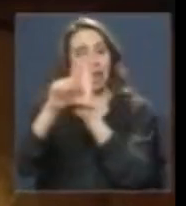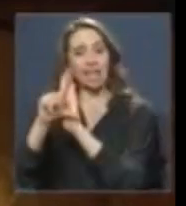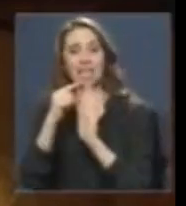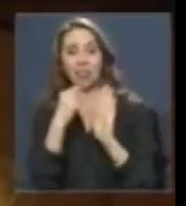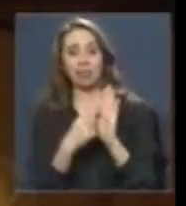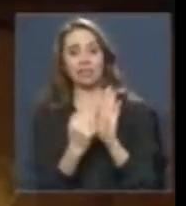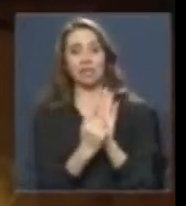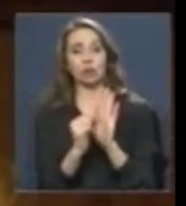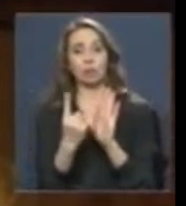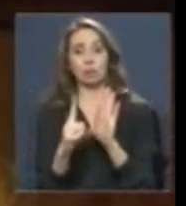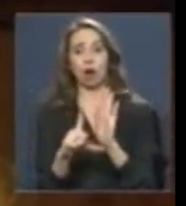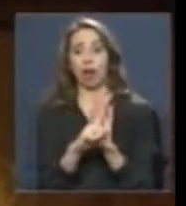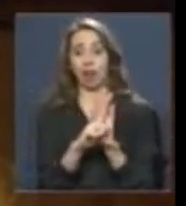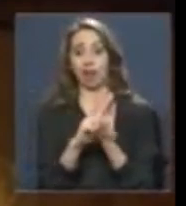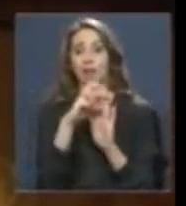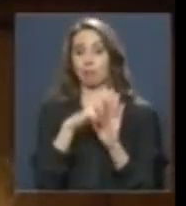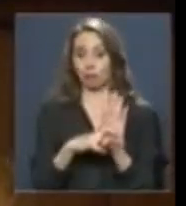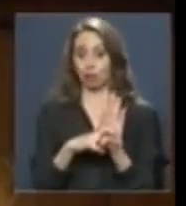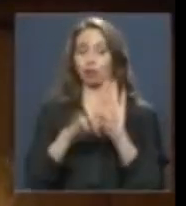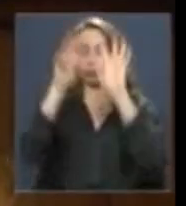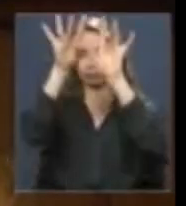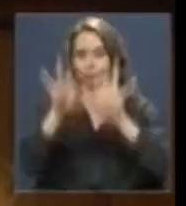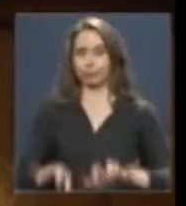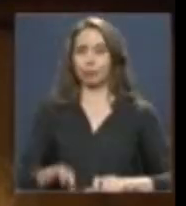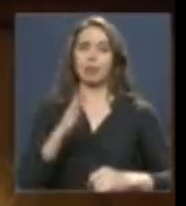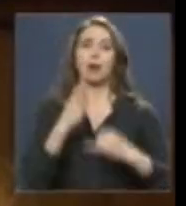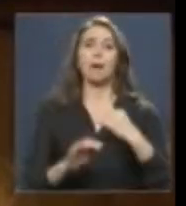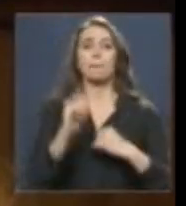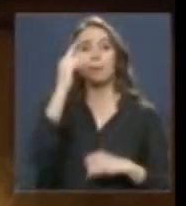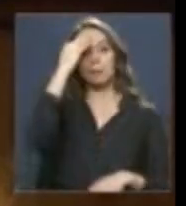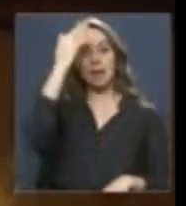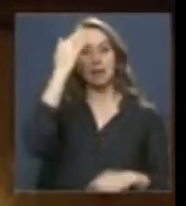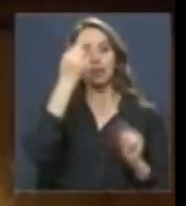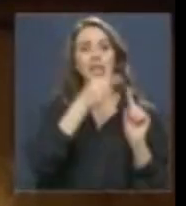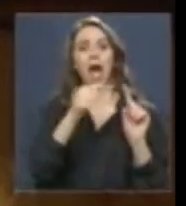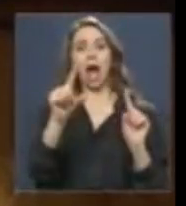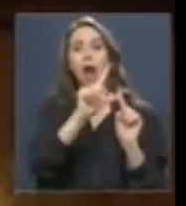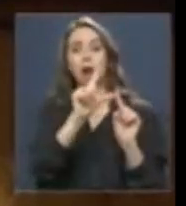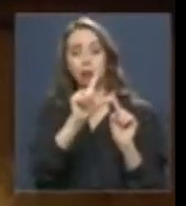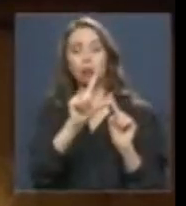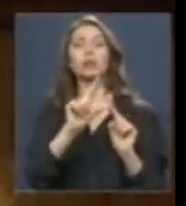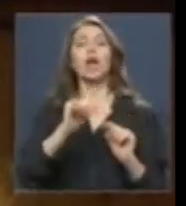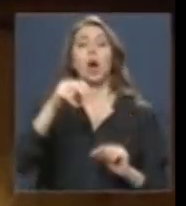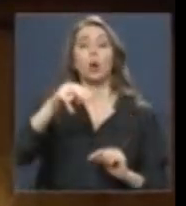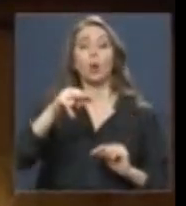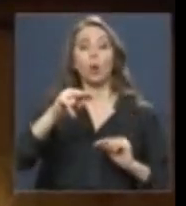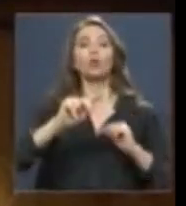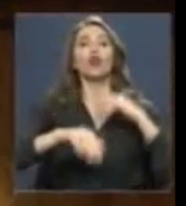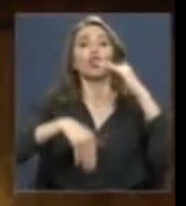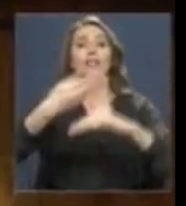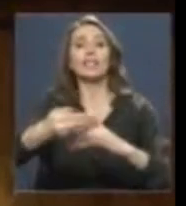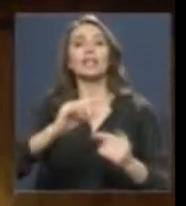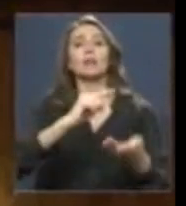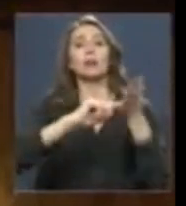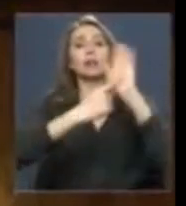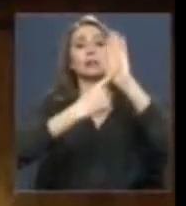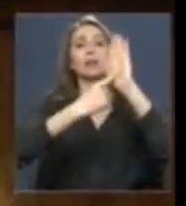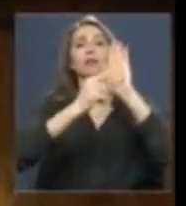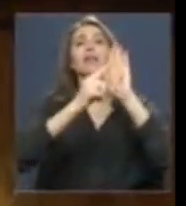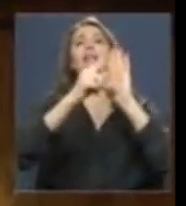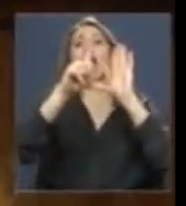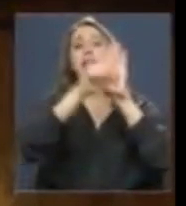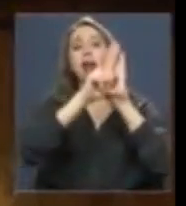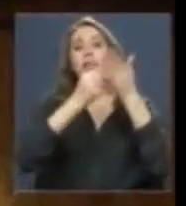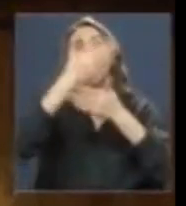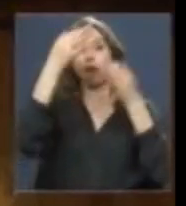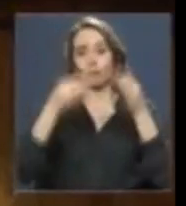artículo primero de esta ley, deberá elaborarse a más tardar el primer día hábil de junio del año siguiente a la publicación de esta ley en el Diario Oficial. Habiéndose